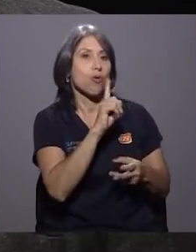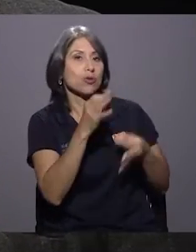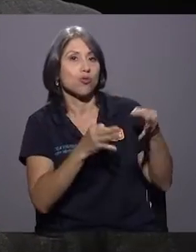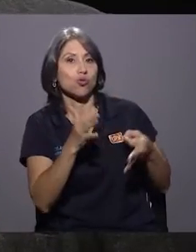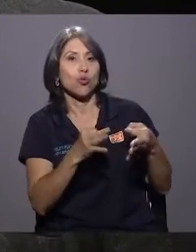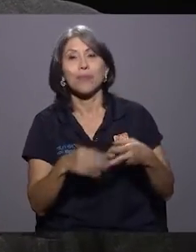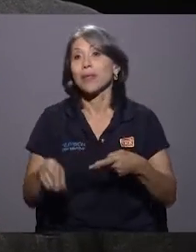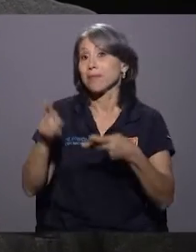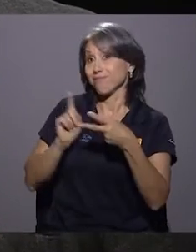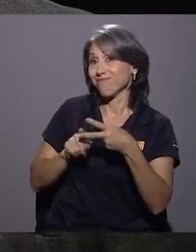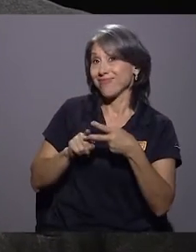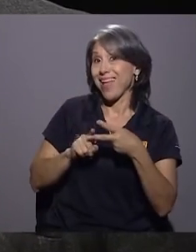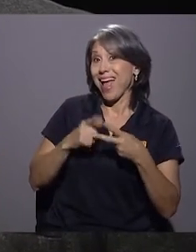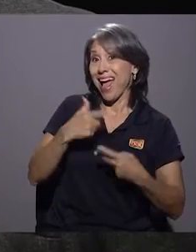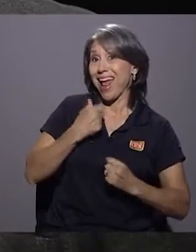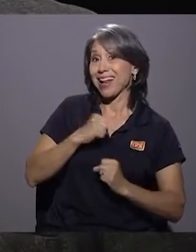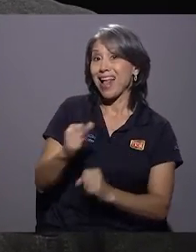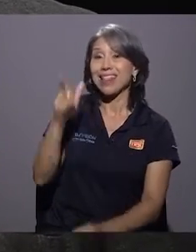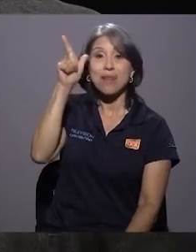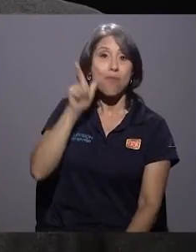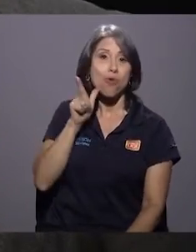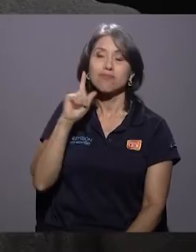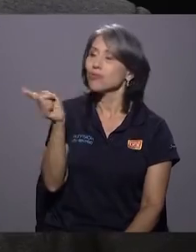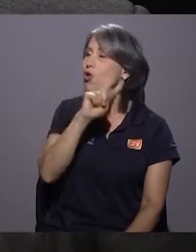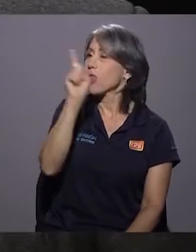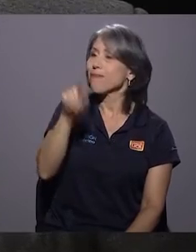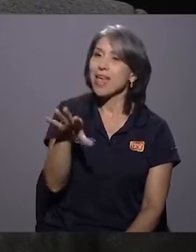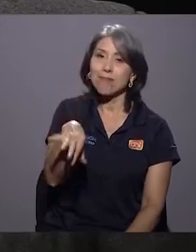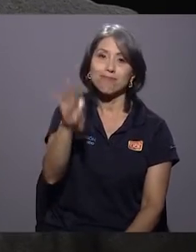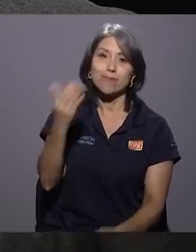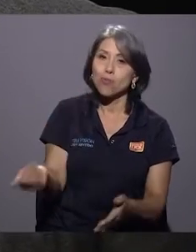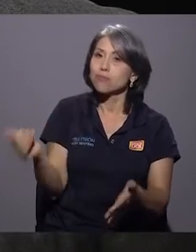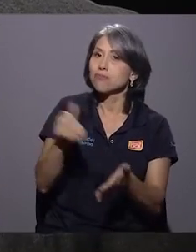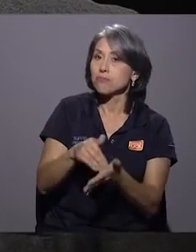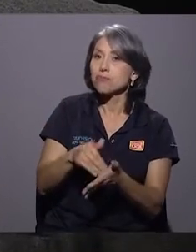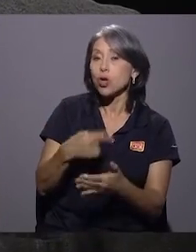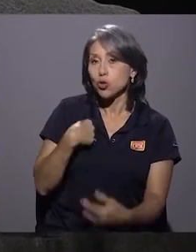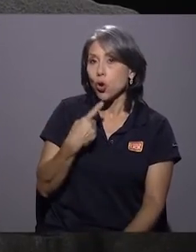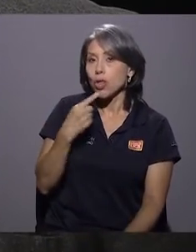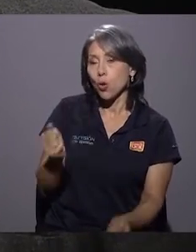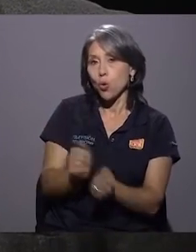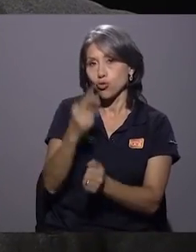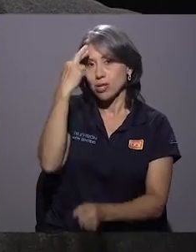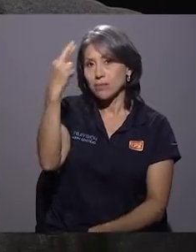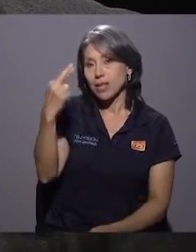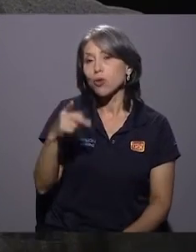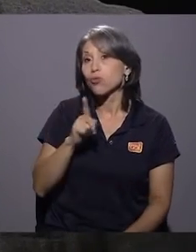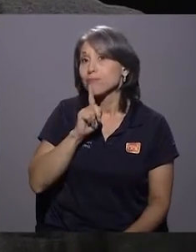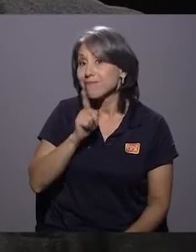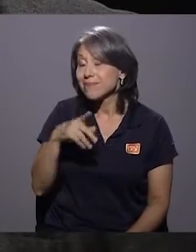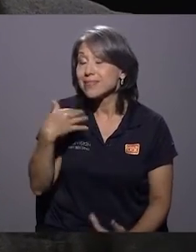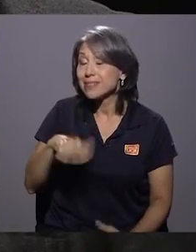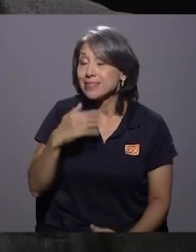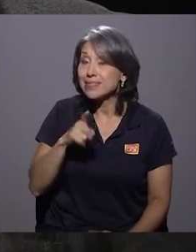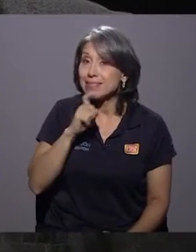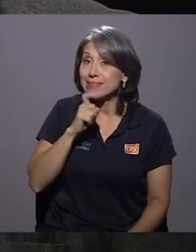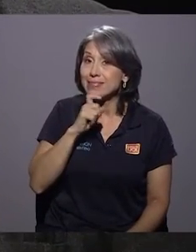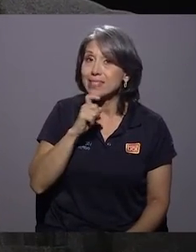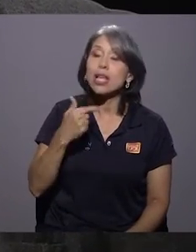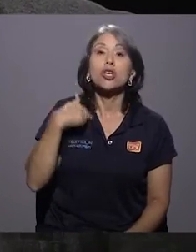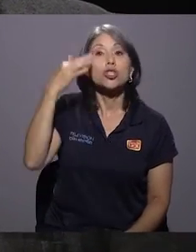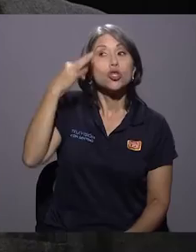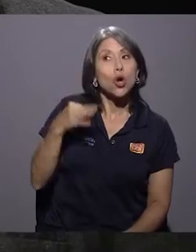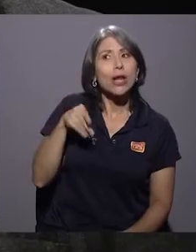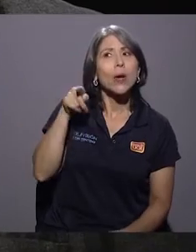El alcalde de Limón no debió haber quedado reelecto. Y lo digo con todo respeto, es complicado, pero realmente me parece que los